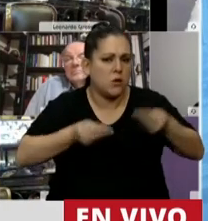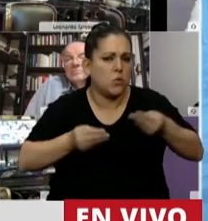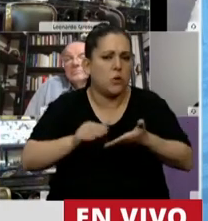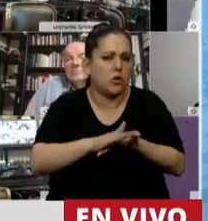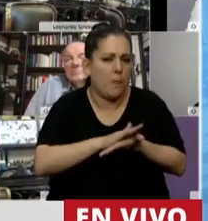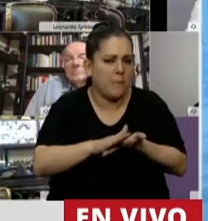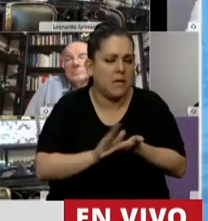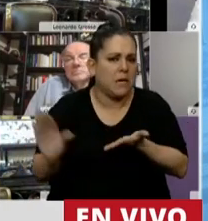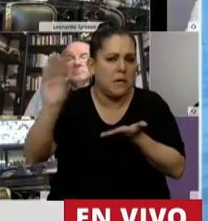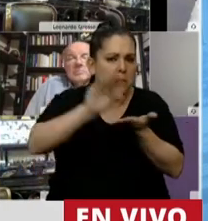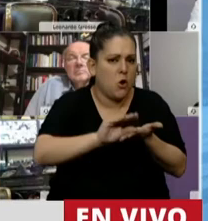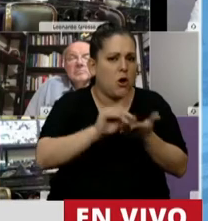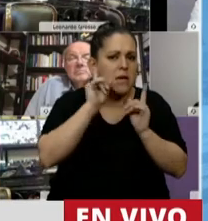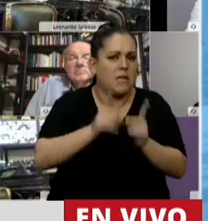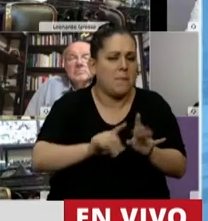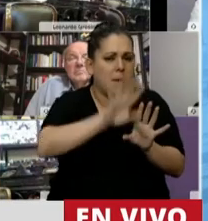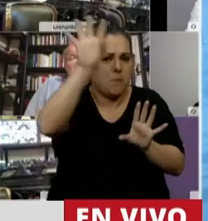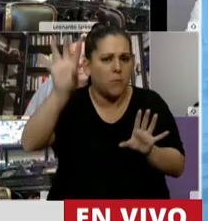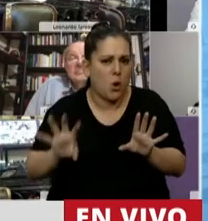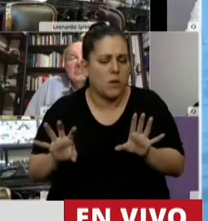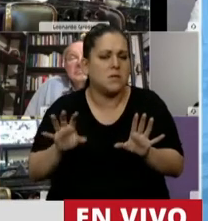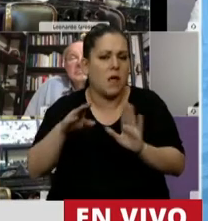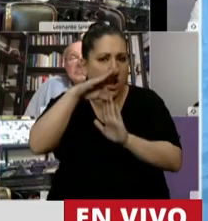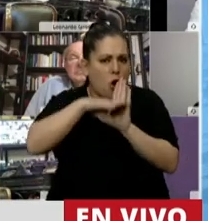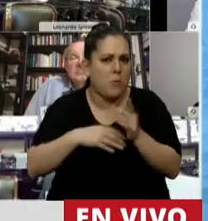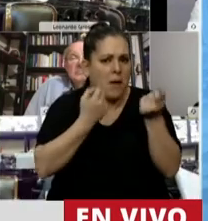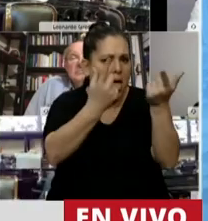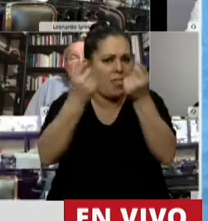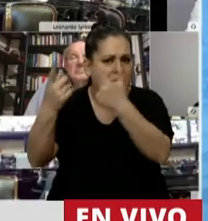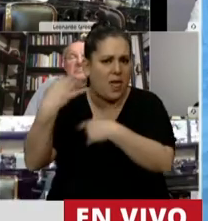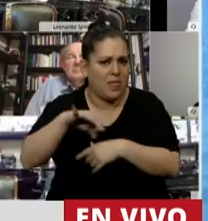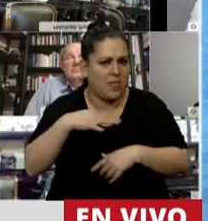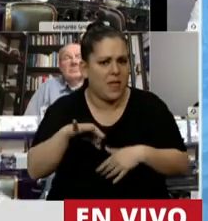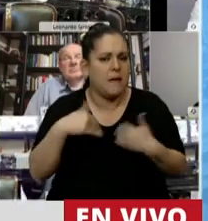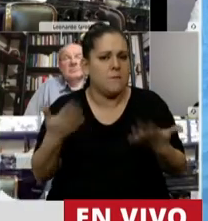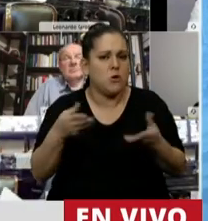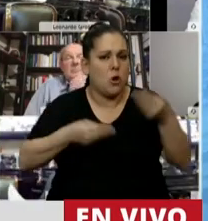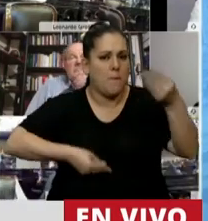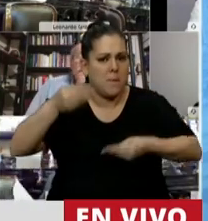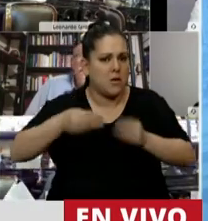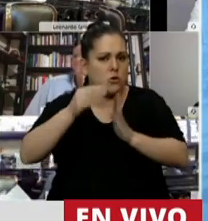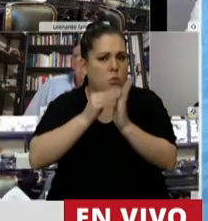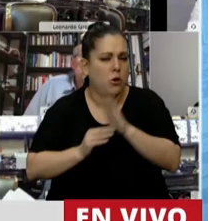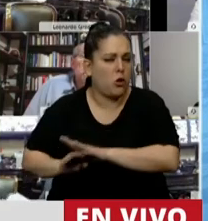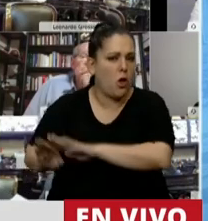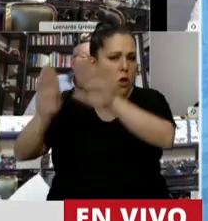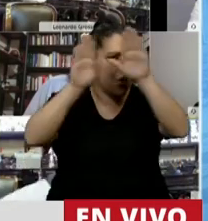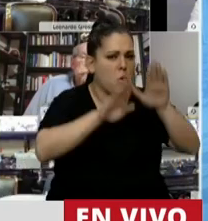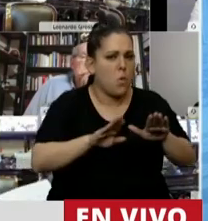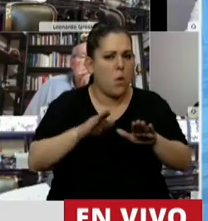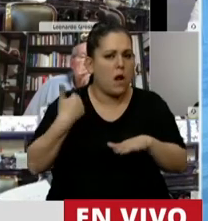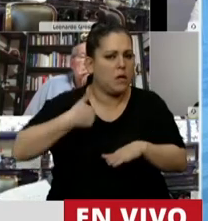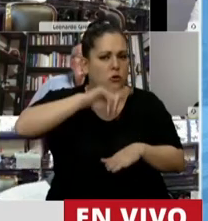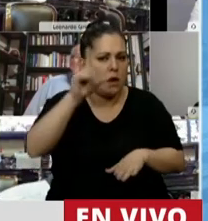y a las provincias las normas necesarias para complementarlas. Por sobre esos presupuestos comunes a todo el país son los